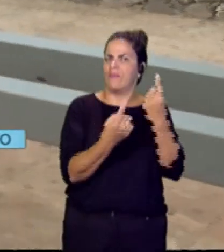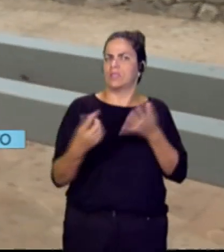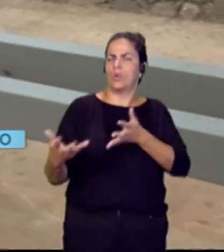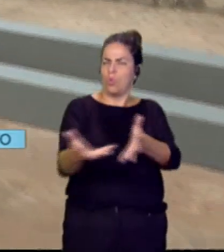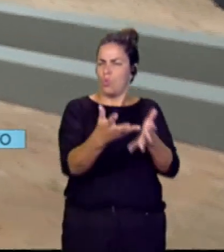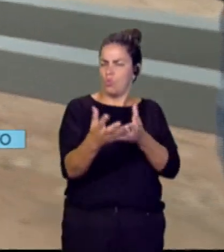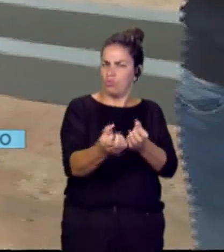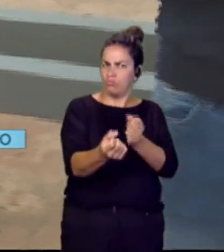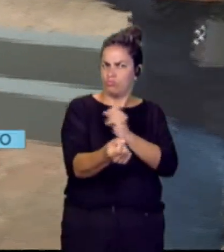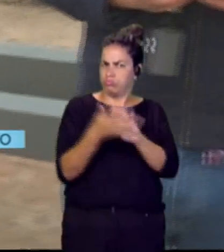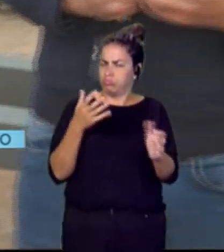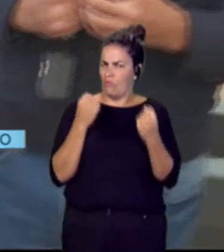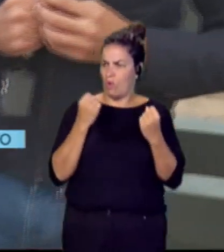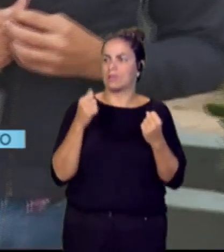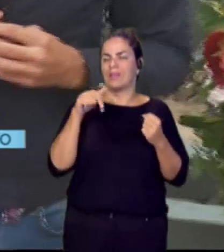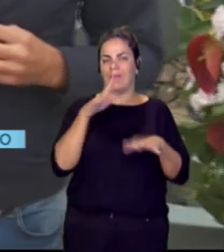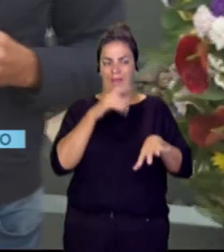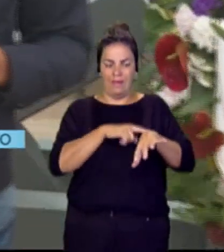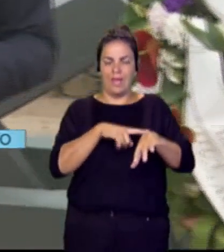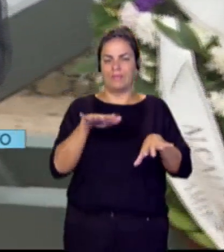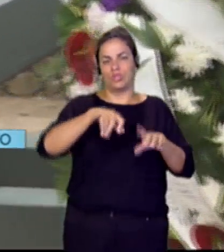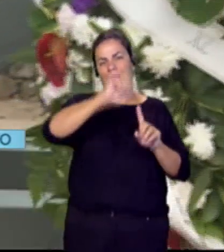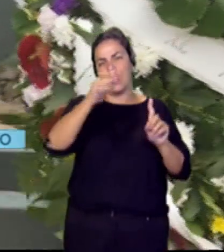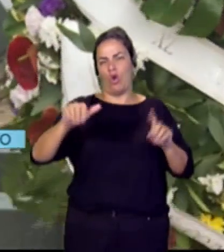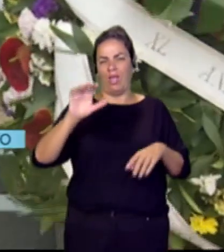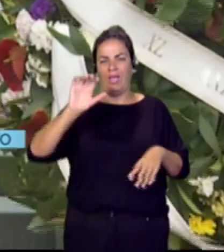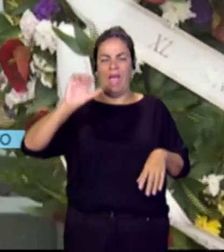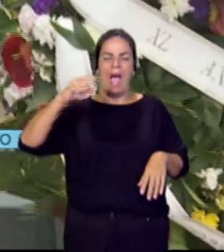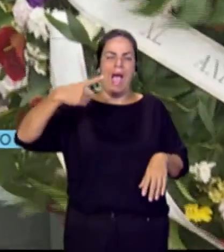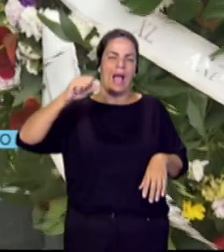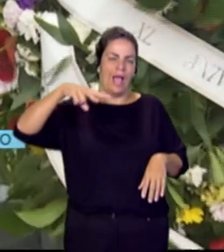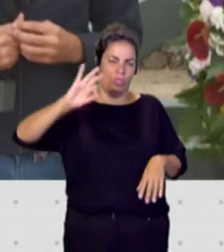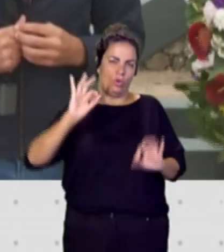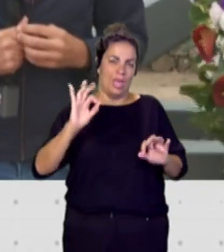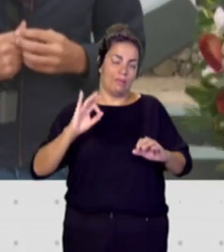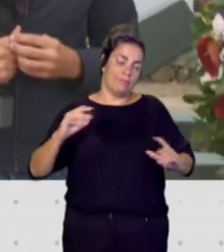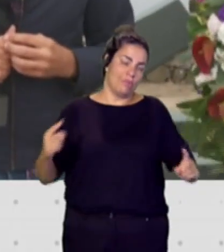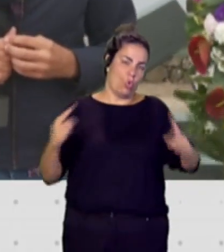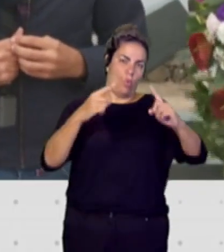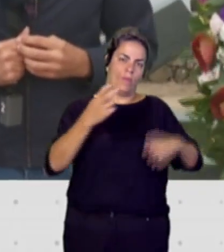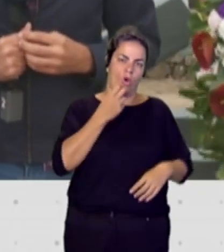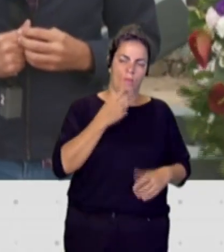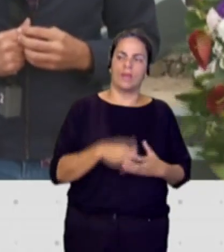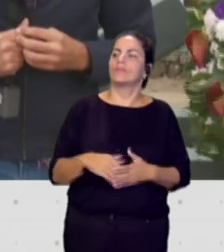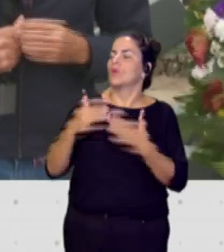a esta hora de la mañana aquí en el roqueagando, en esta cumbre gomera. Gracias, Miguel Ángel Reyes. Buenos días.